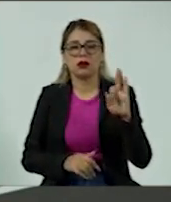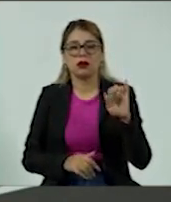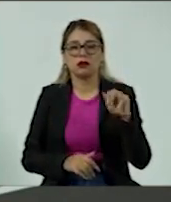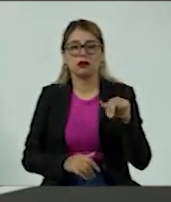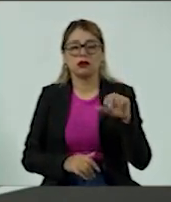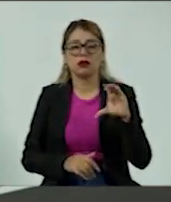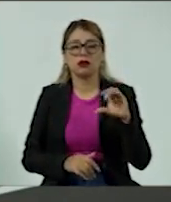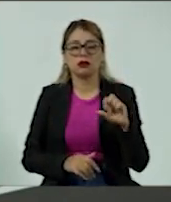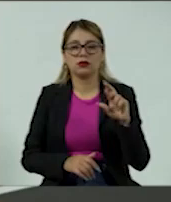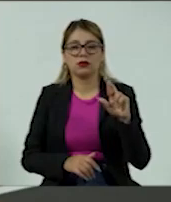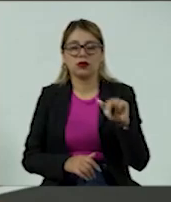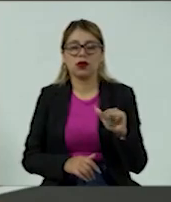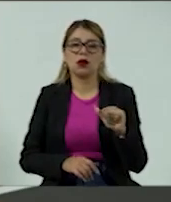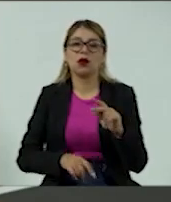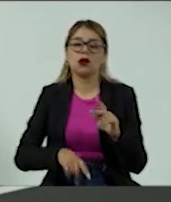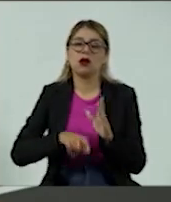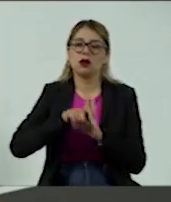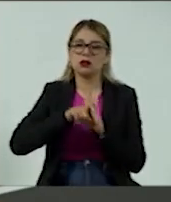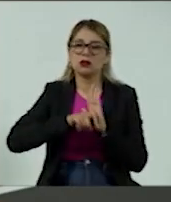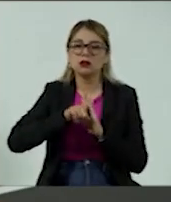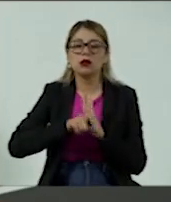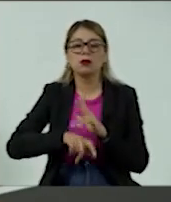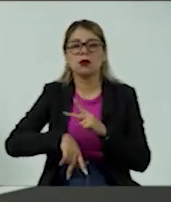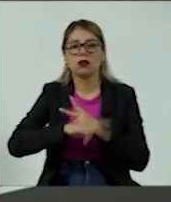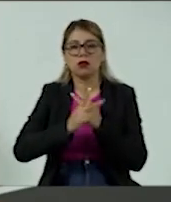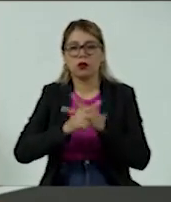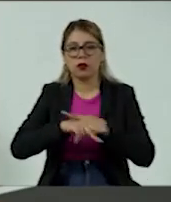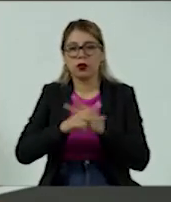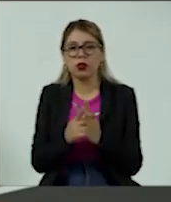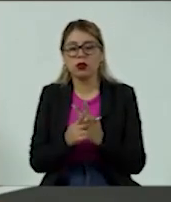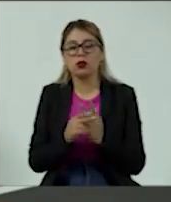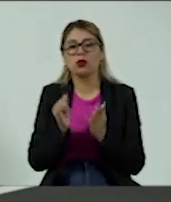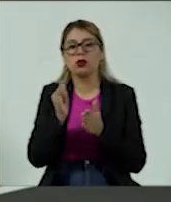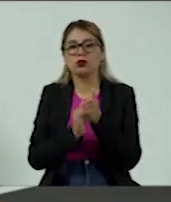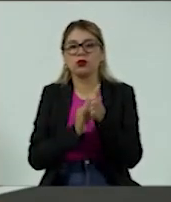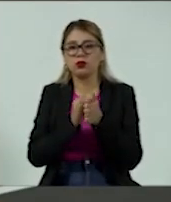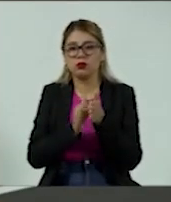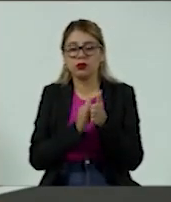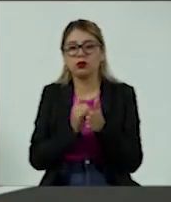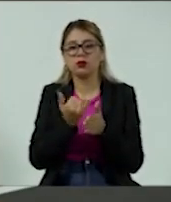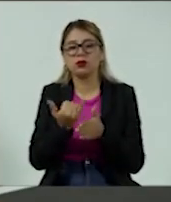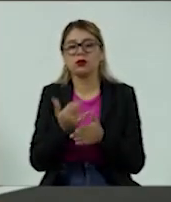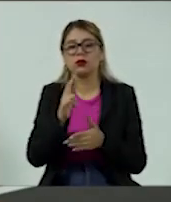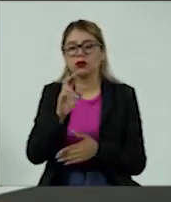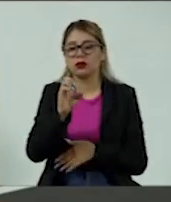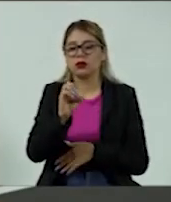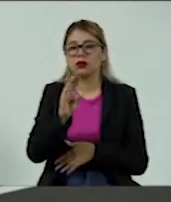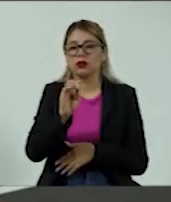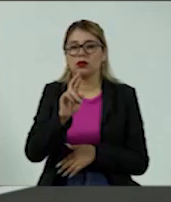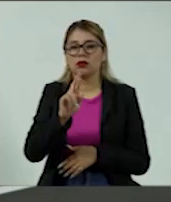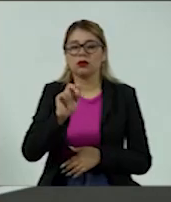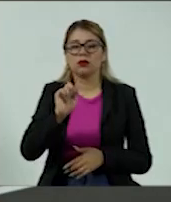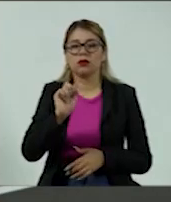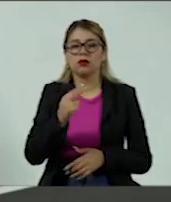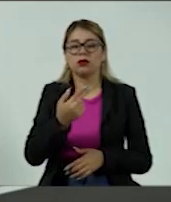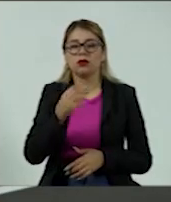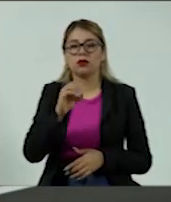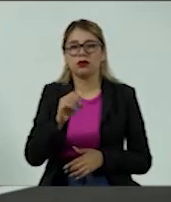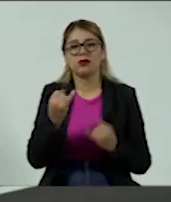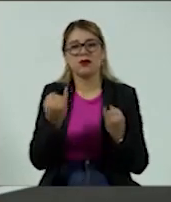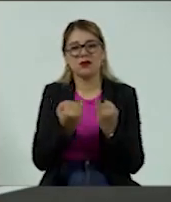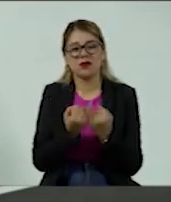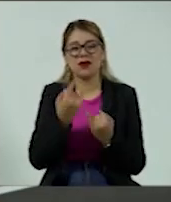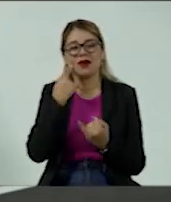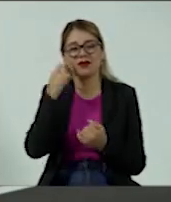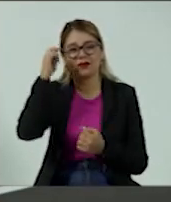Instagram, TikTok, YouTube y también buscando a Roberto Arechederra en LinkedIn, ahí también estoy. Cualquier cosa, pues estamos en las